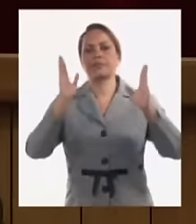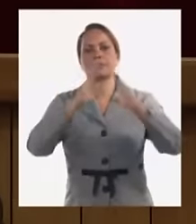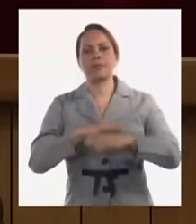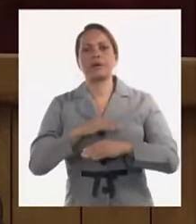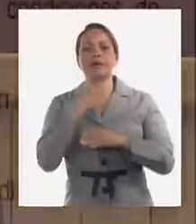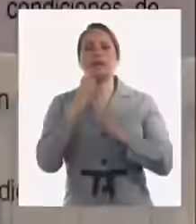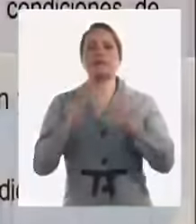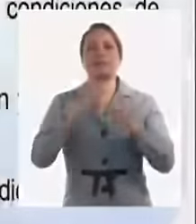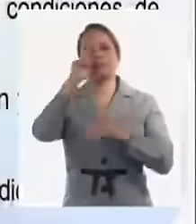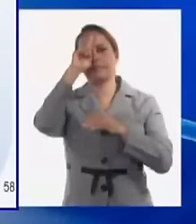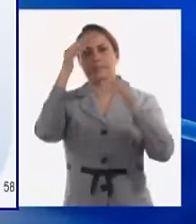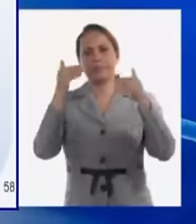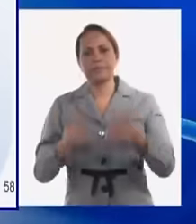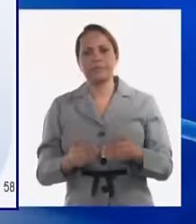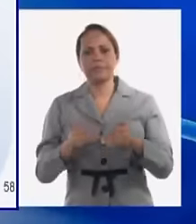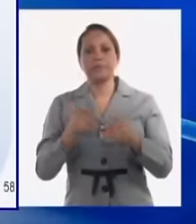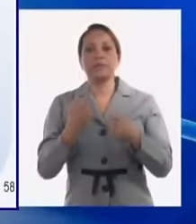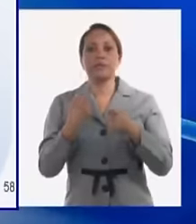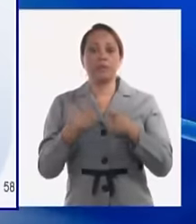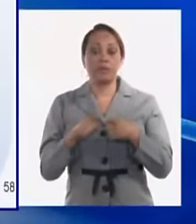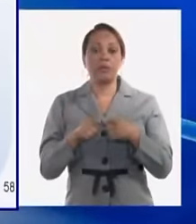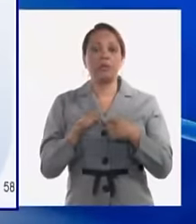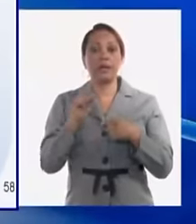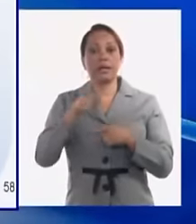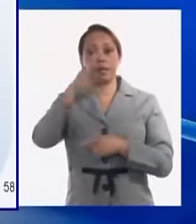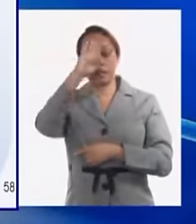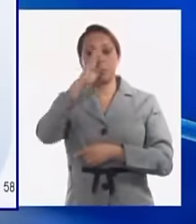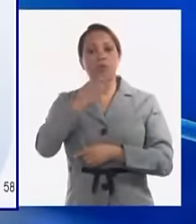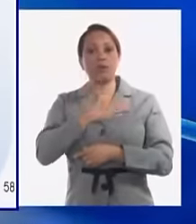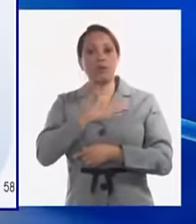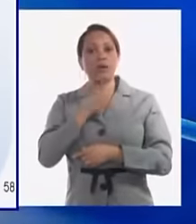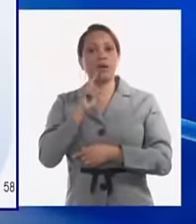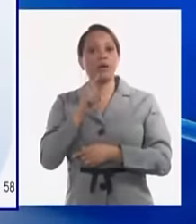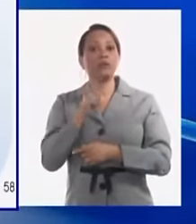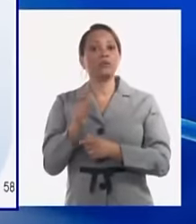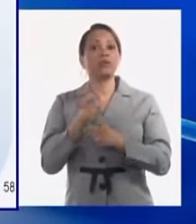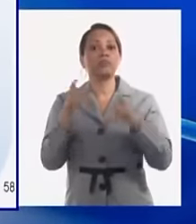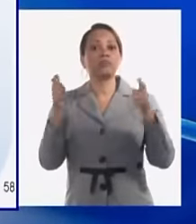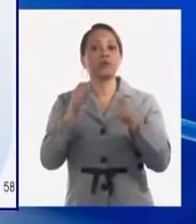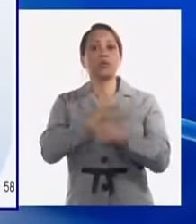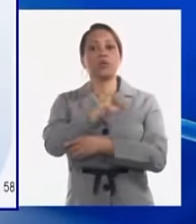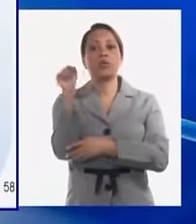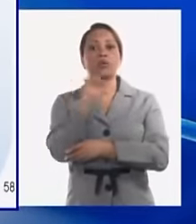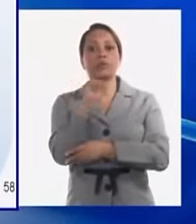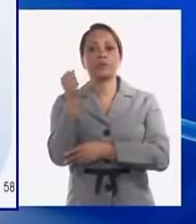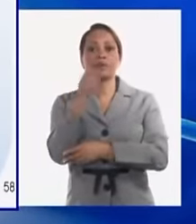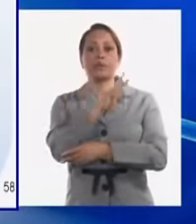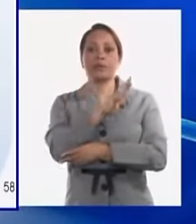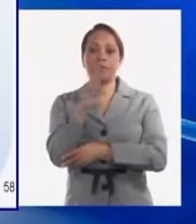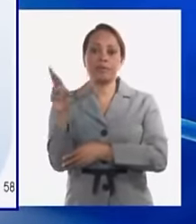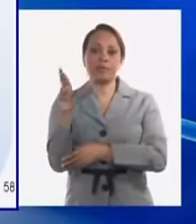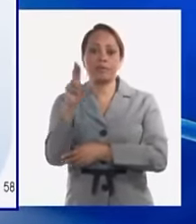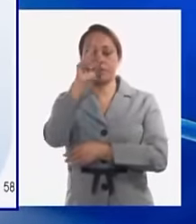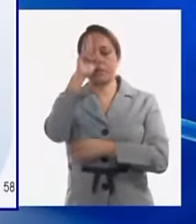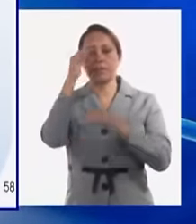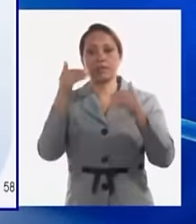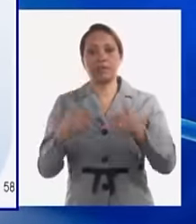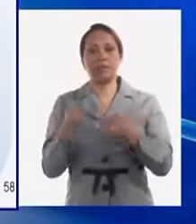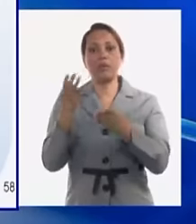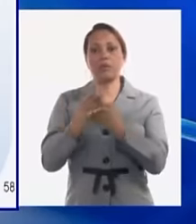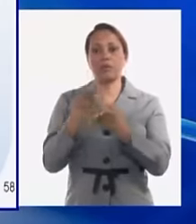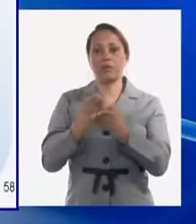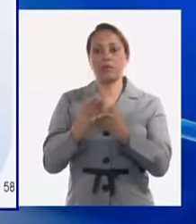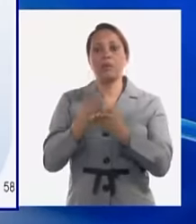salud la salud y la educación en este país son de las grandes conquistas de la revolución y a partir de ellos se